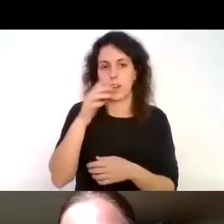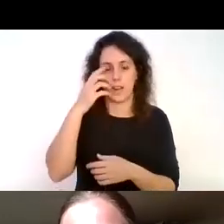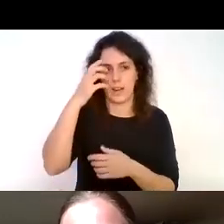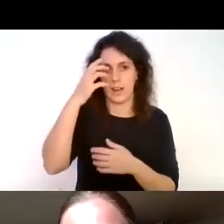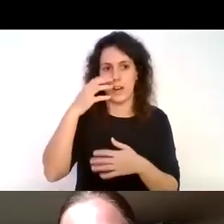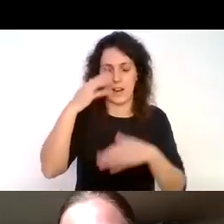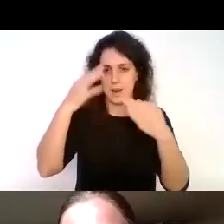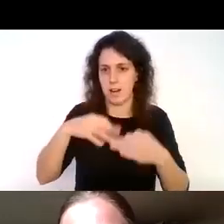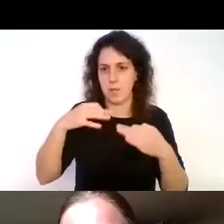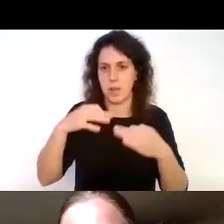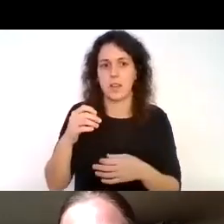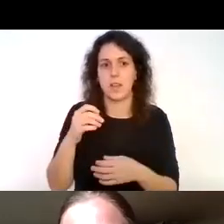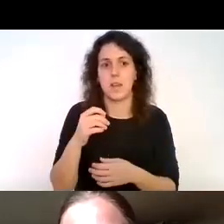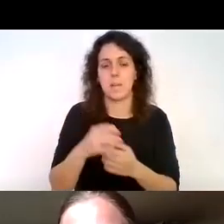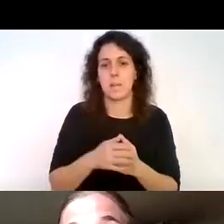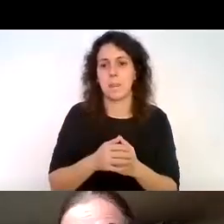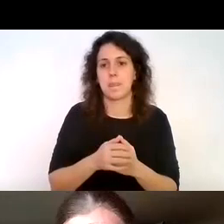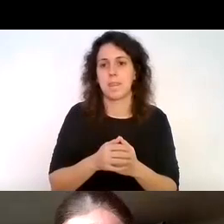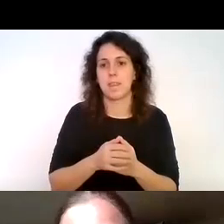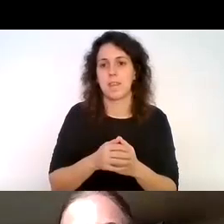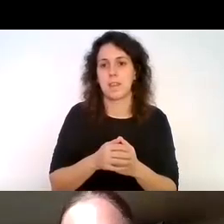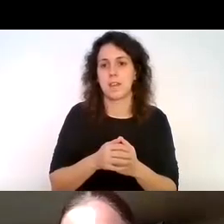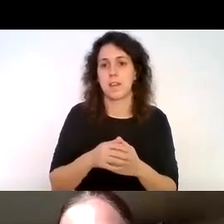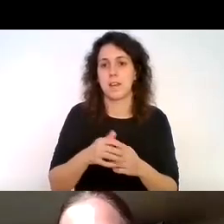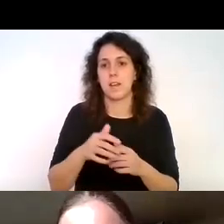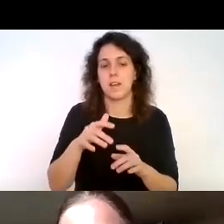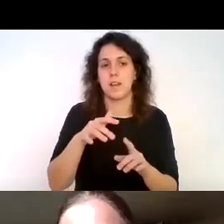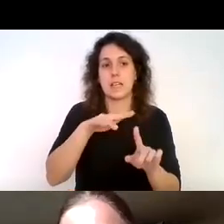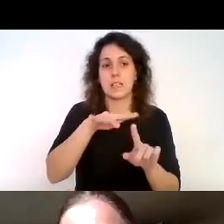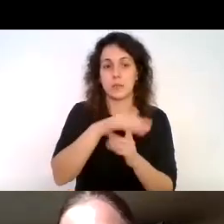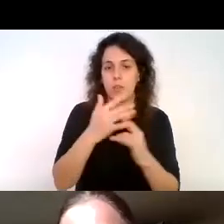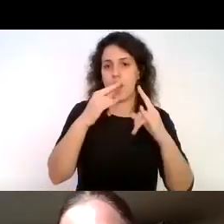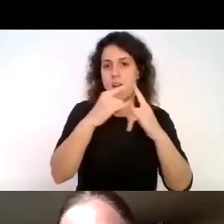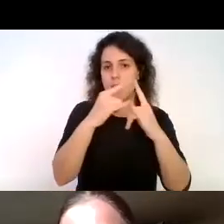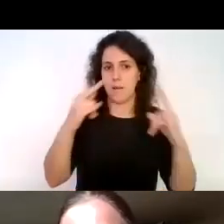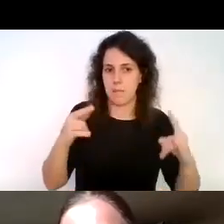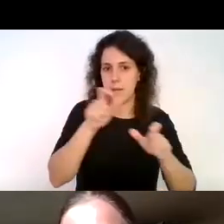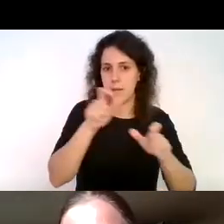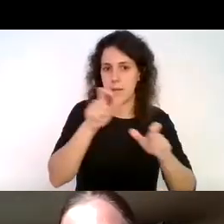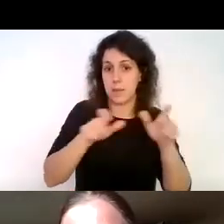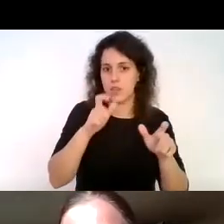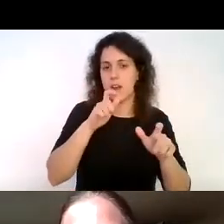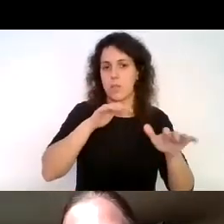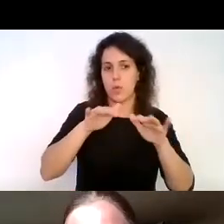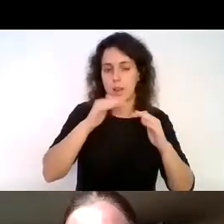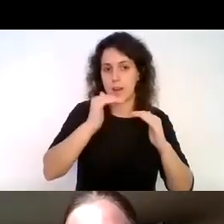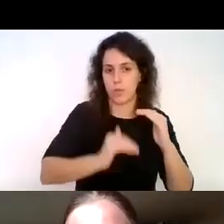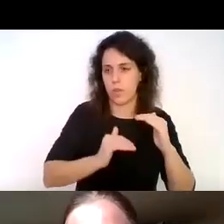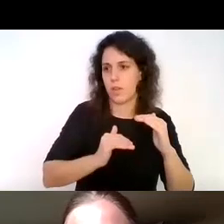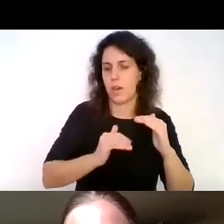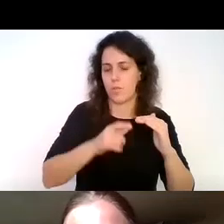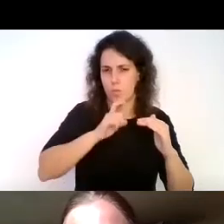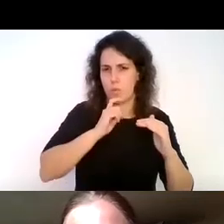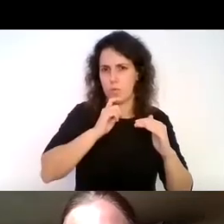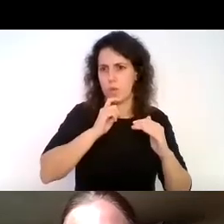conocedor de lo difícil que supone el acampar con personas con movilidad reducida no te digo ya gente ya